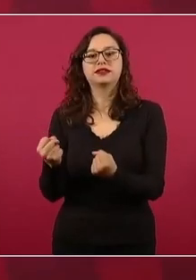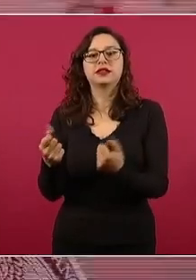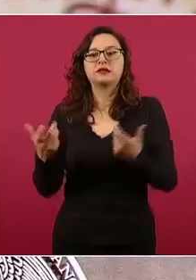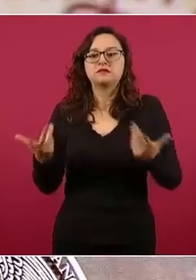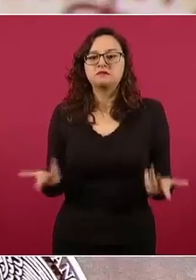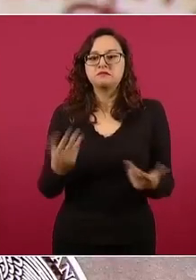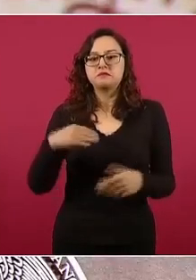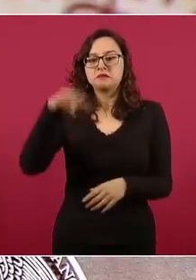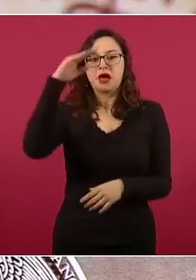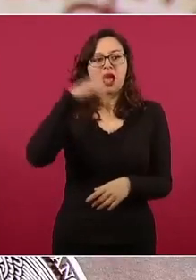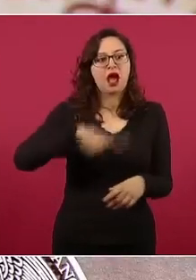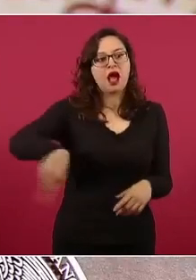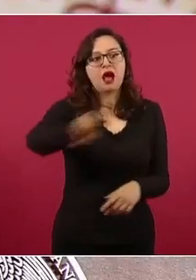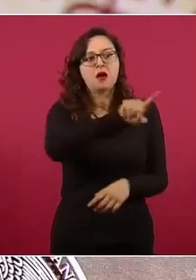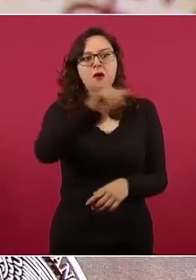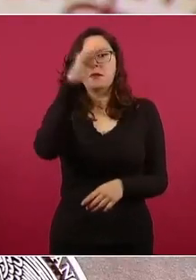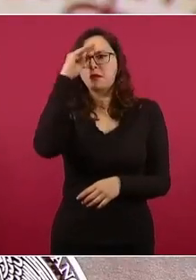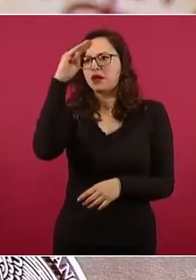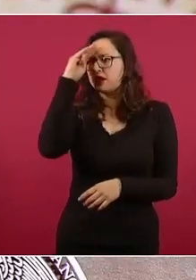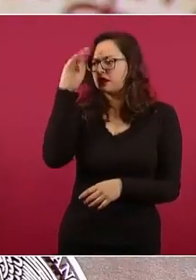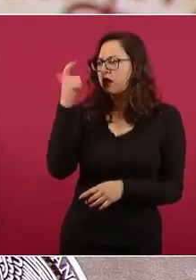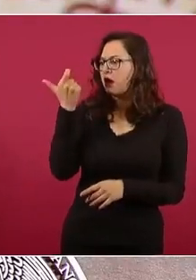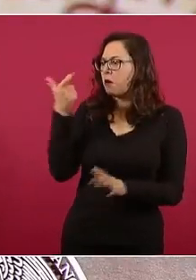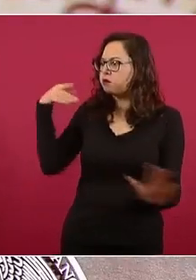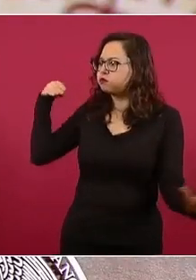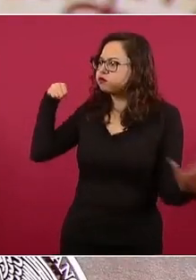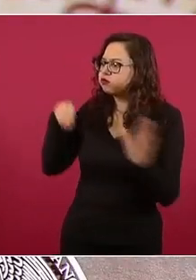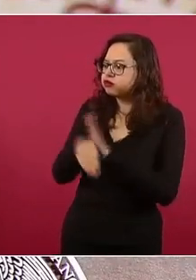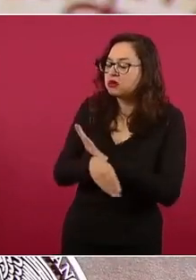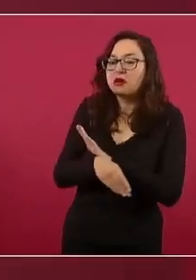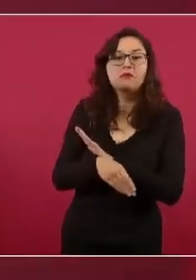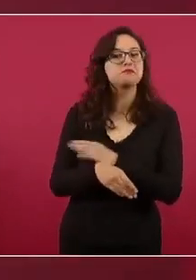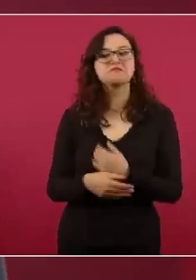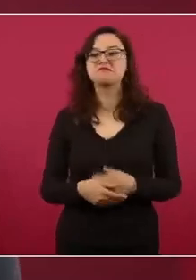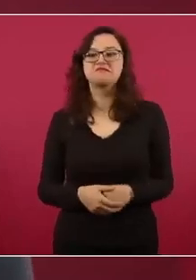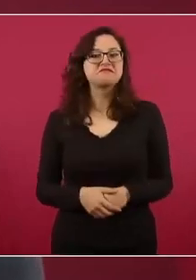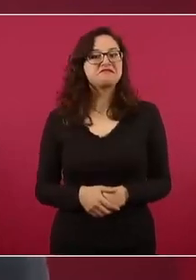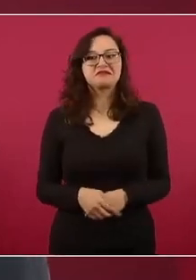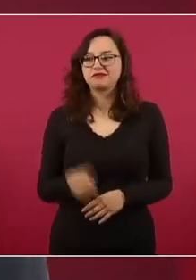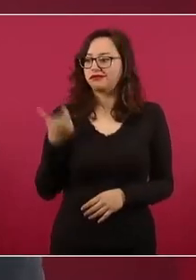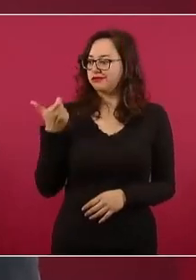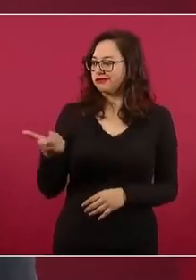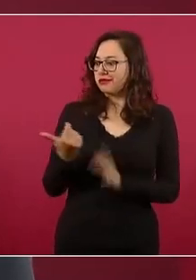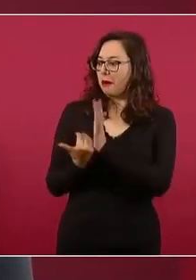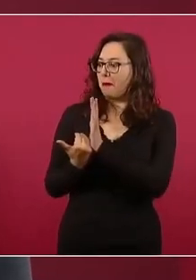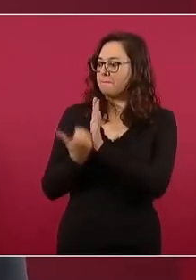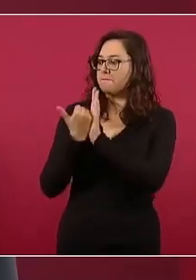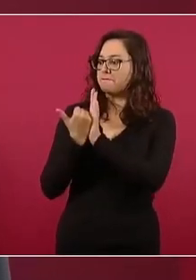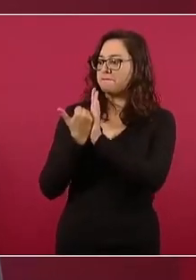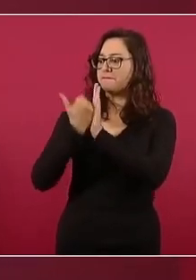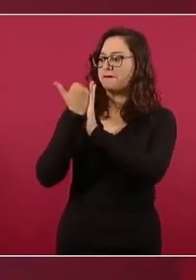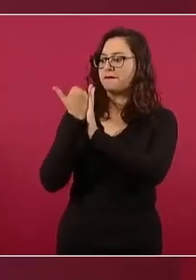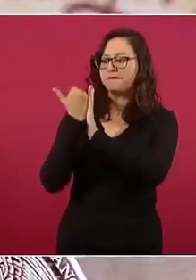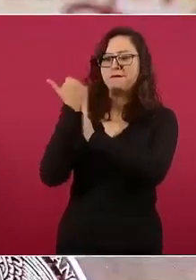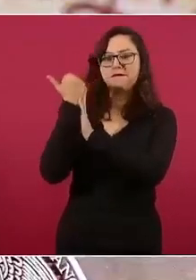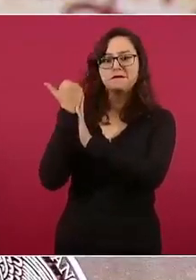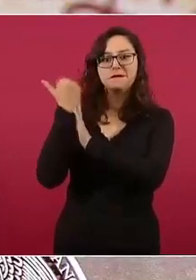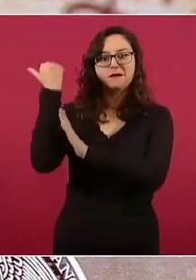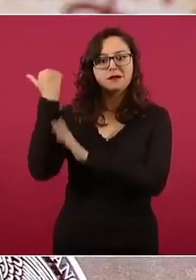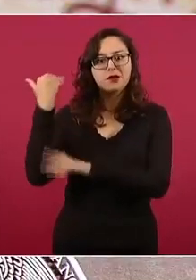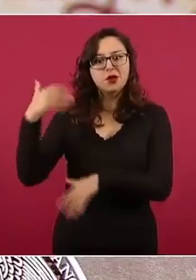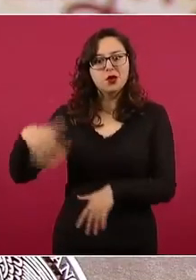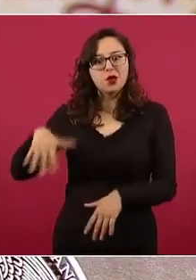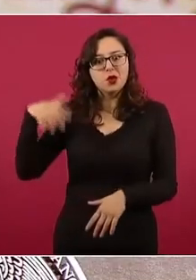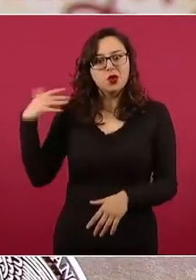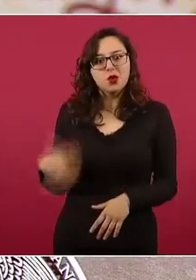eliminación. México seguirá en ascenso a costa de China. Es el comienzo de un cambio.